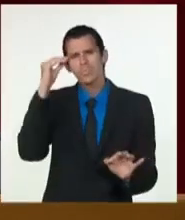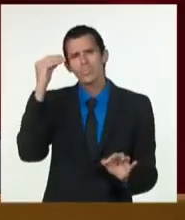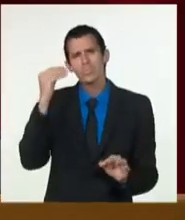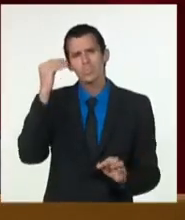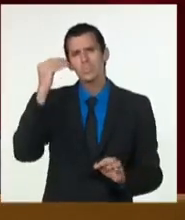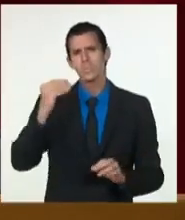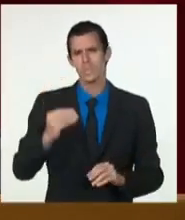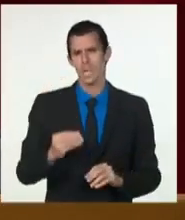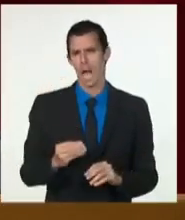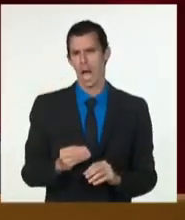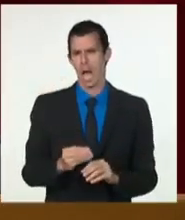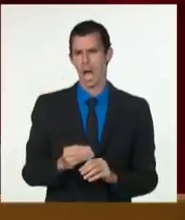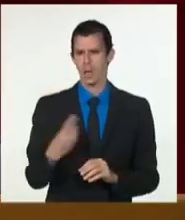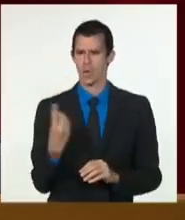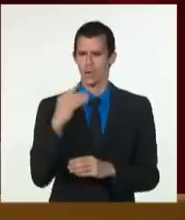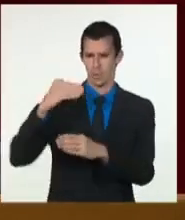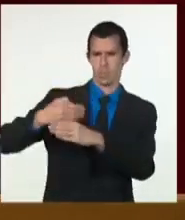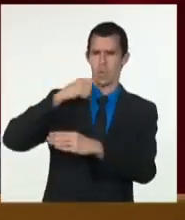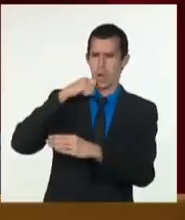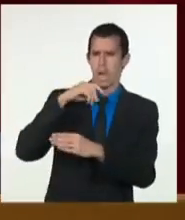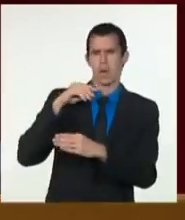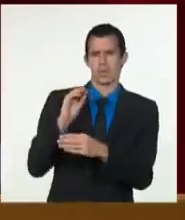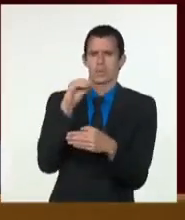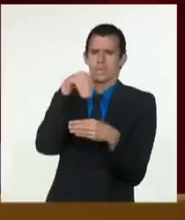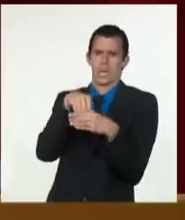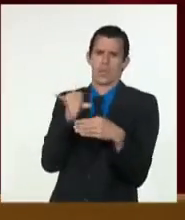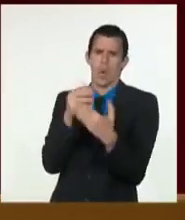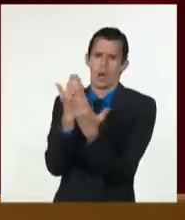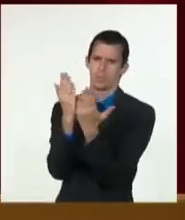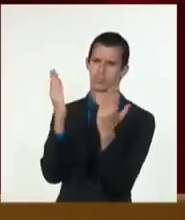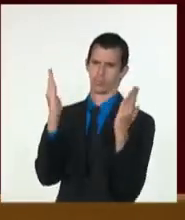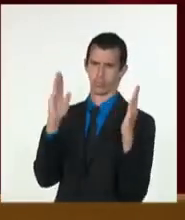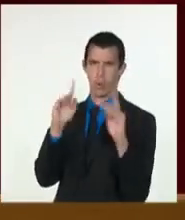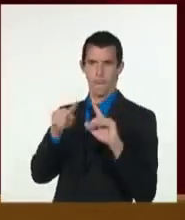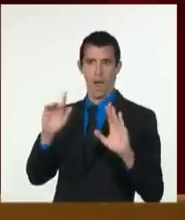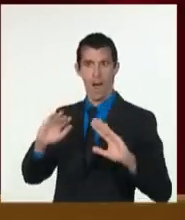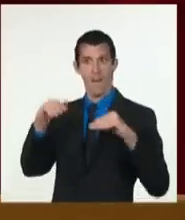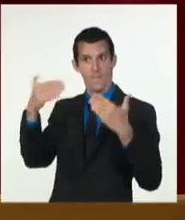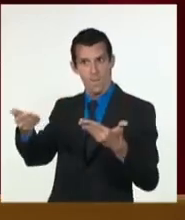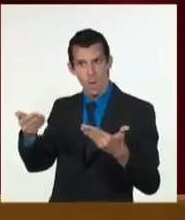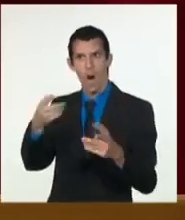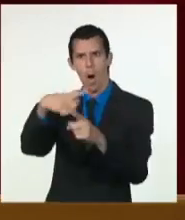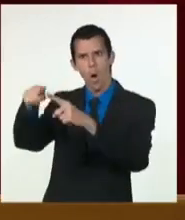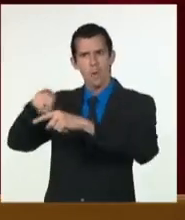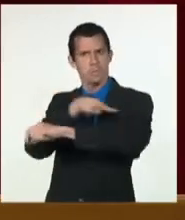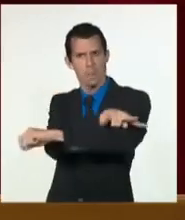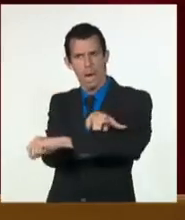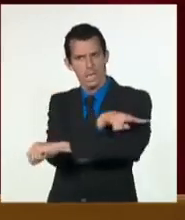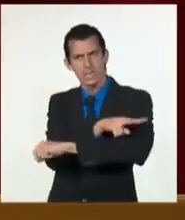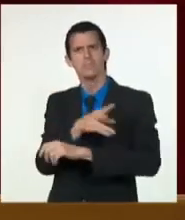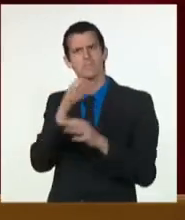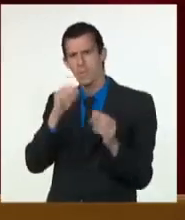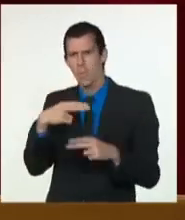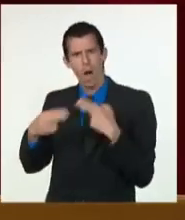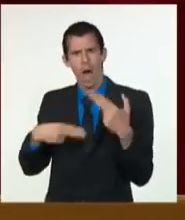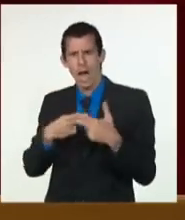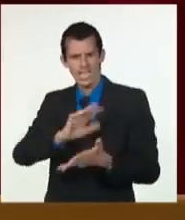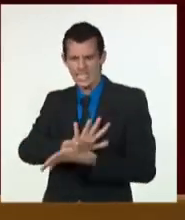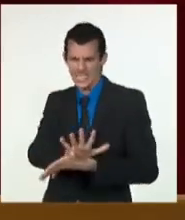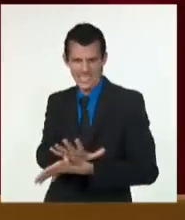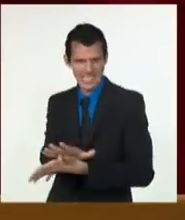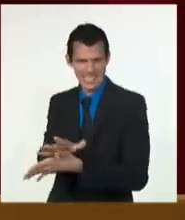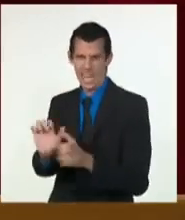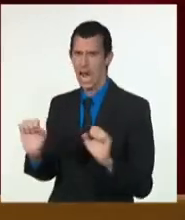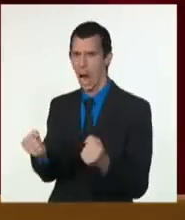del capitalismo neoliberal que ha empujado a la humanidad a los mayores grados de desigualdad y exclusión social jamás